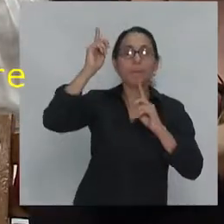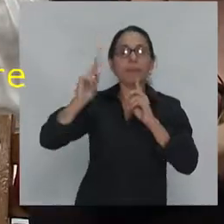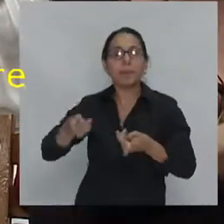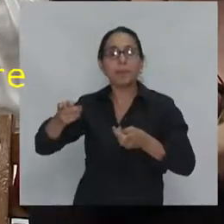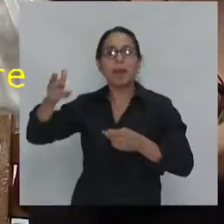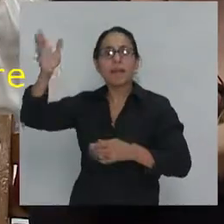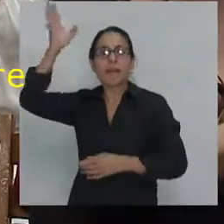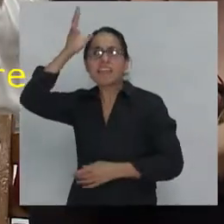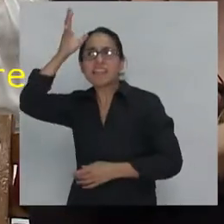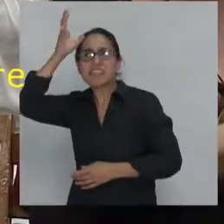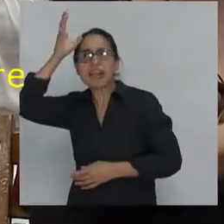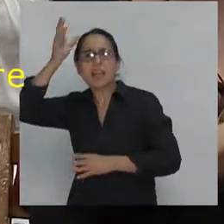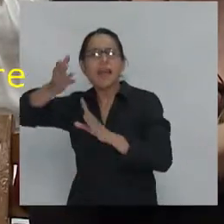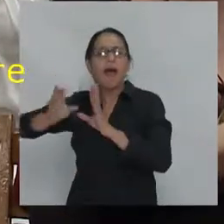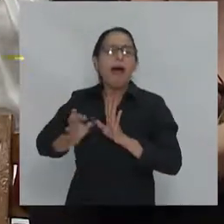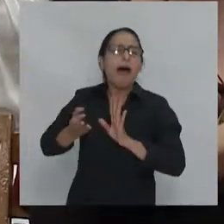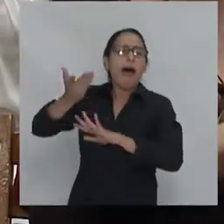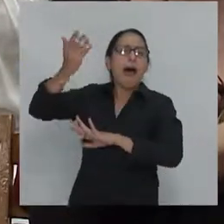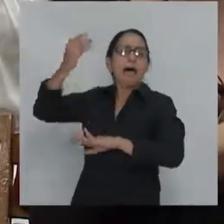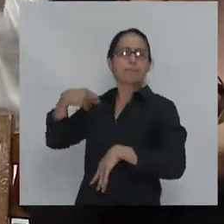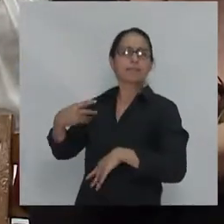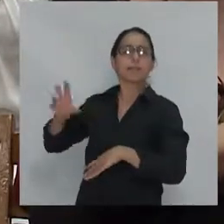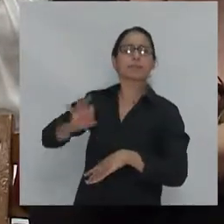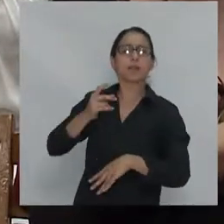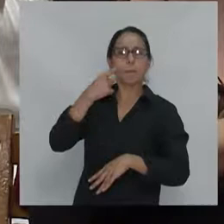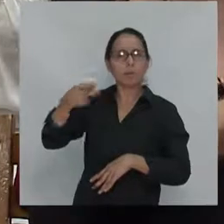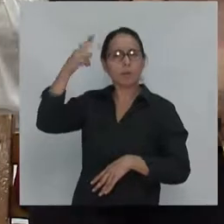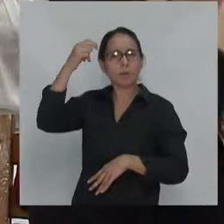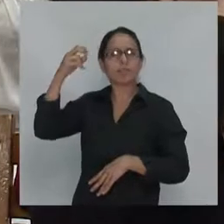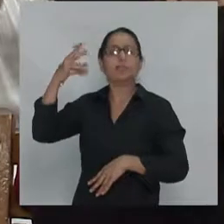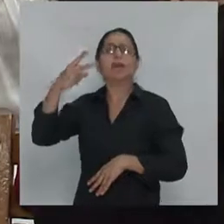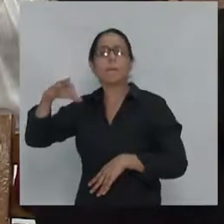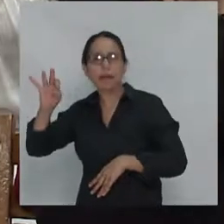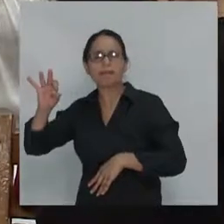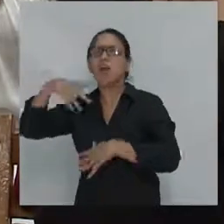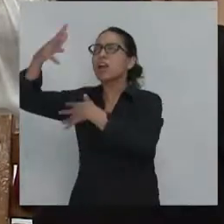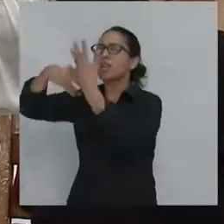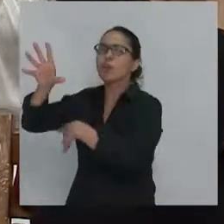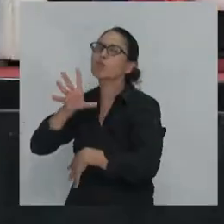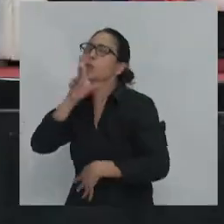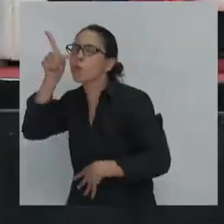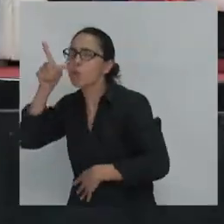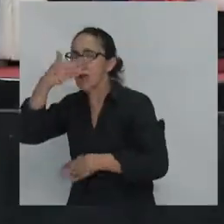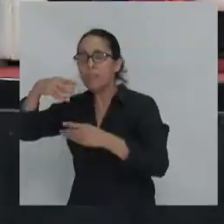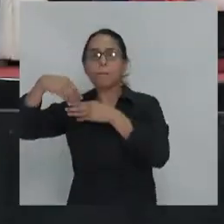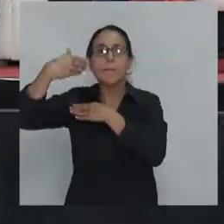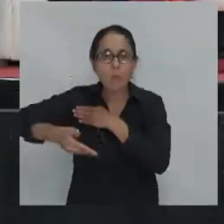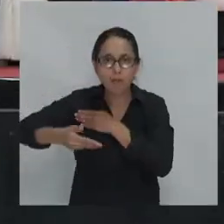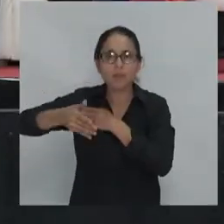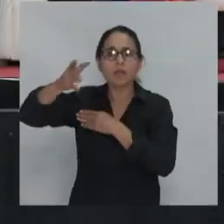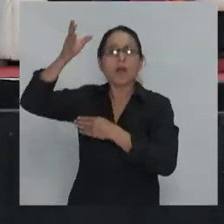Italia en los años 20 después de la revolución rusa y las grandes